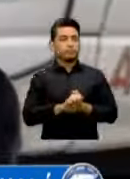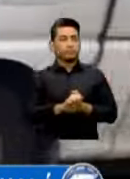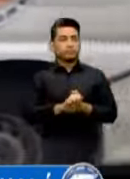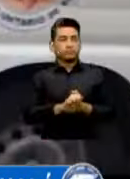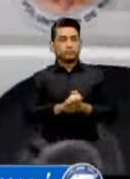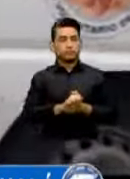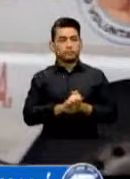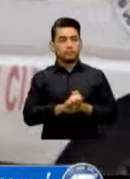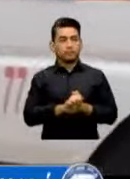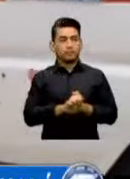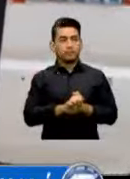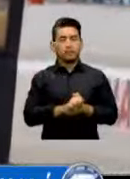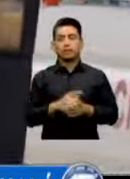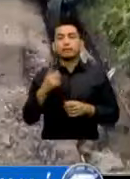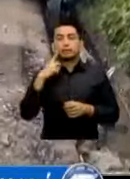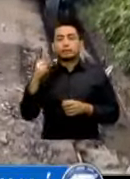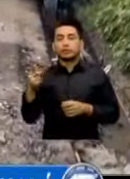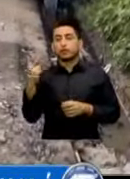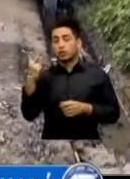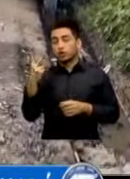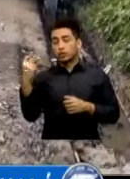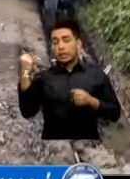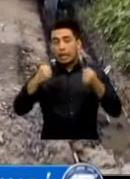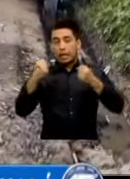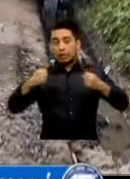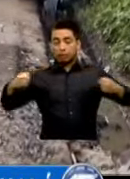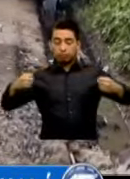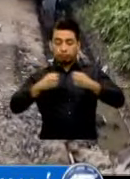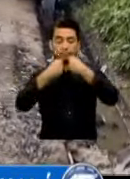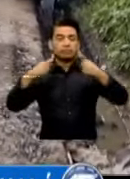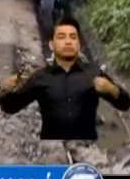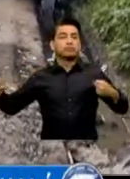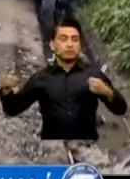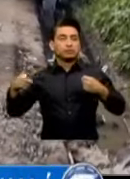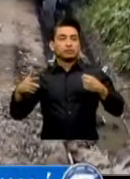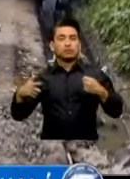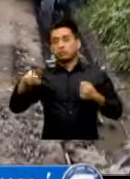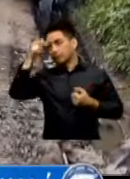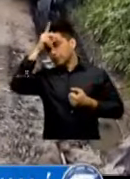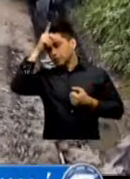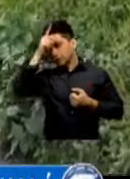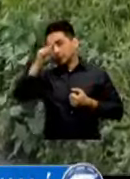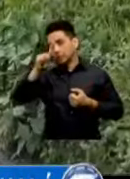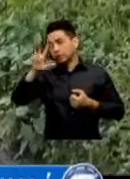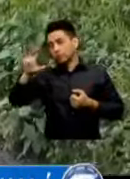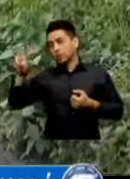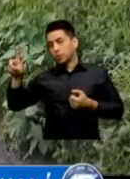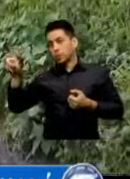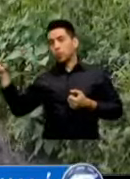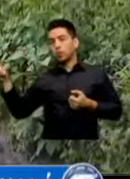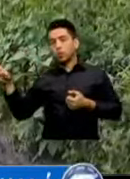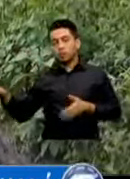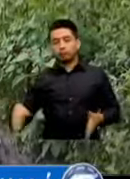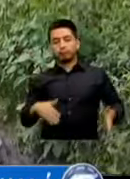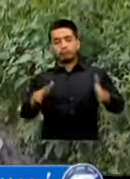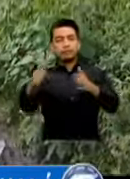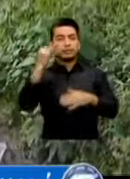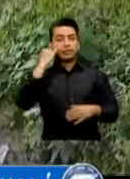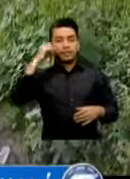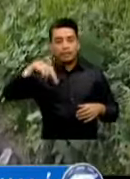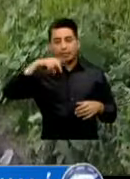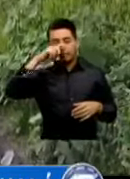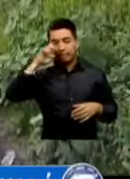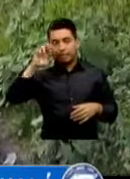Una colisión De Dos Vehículos Se Registró En El Kilómetro 151 De La Ruta Interamericana En Jurisdicción De Nahualá